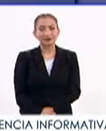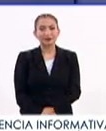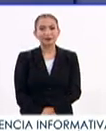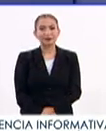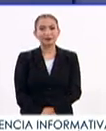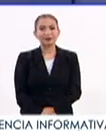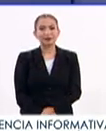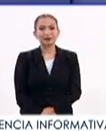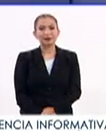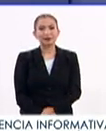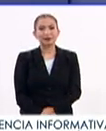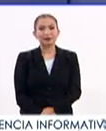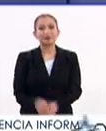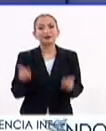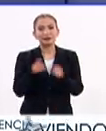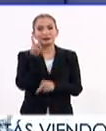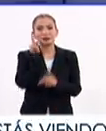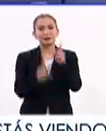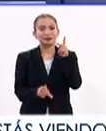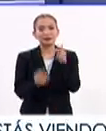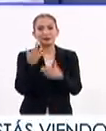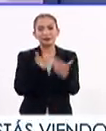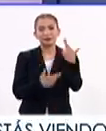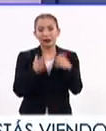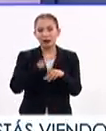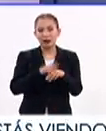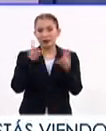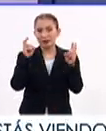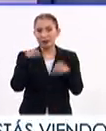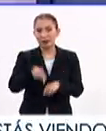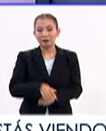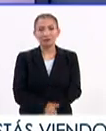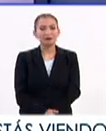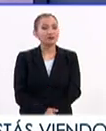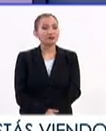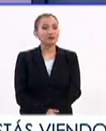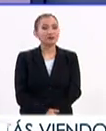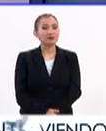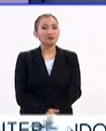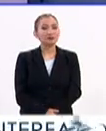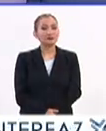Hasta luego. Vamos a hacer una breve pausa y regresamos con más en Interfaz. No se vayan.